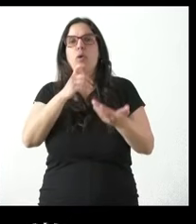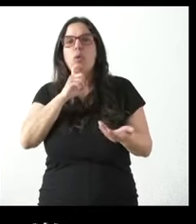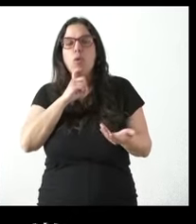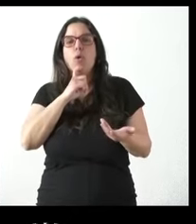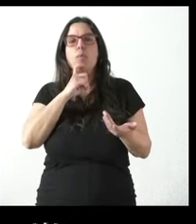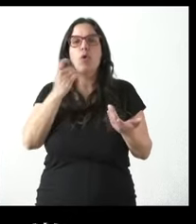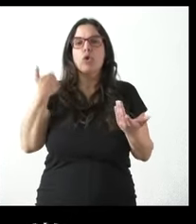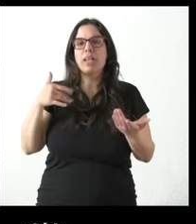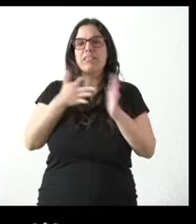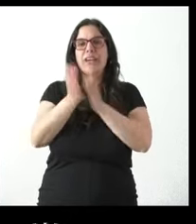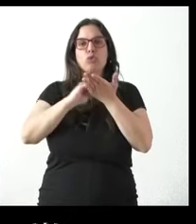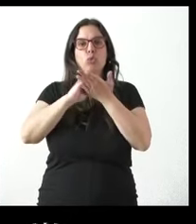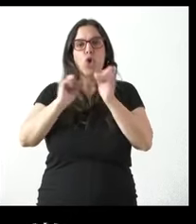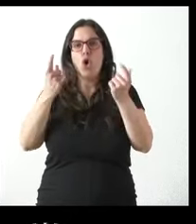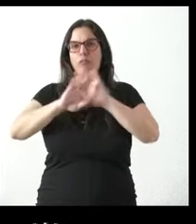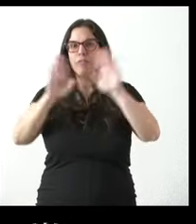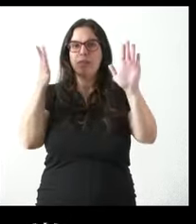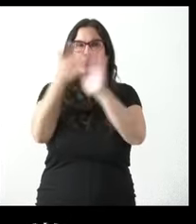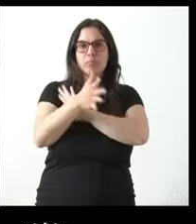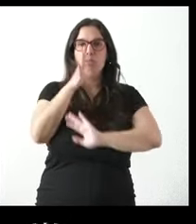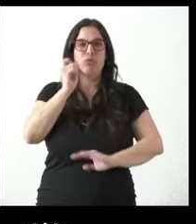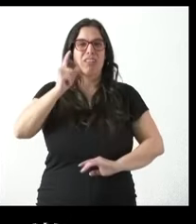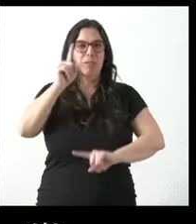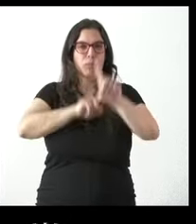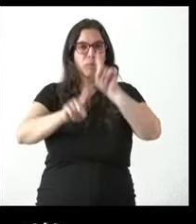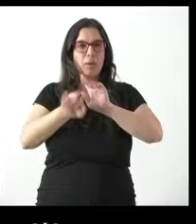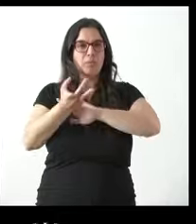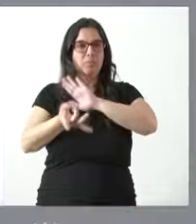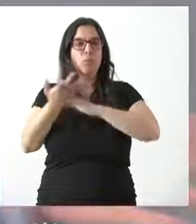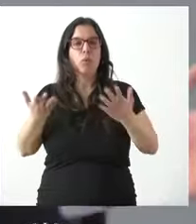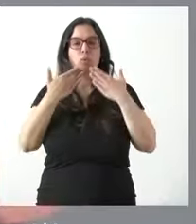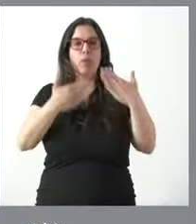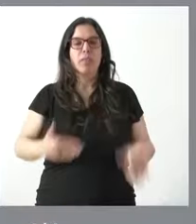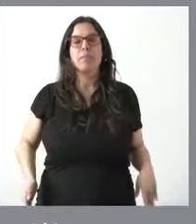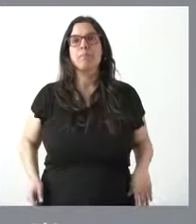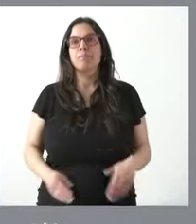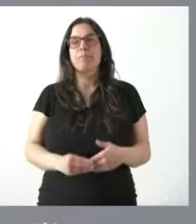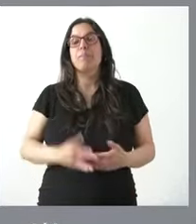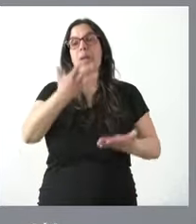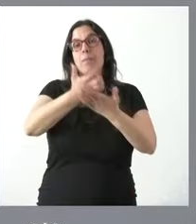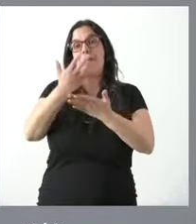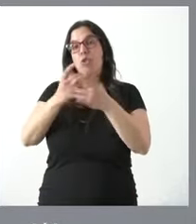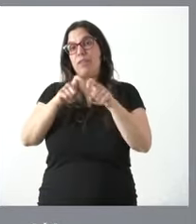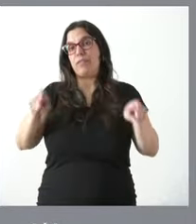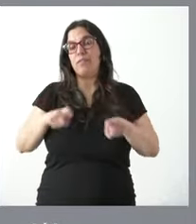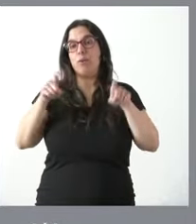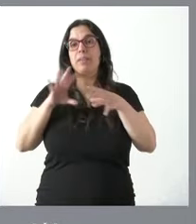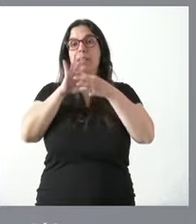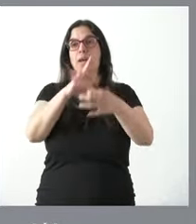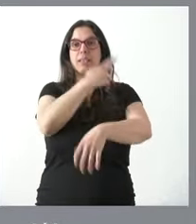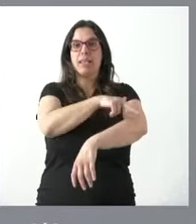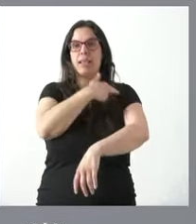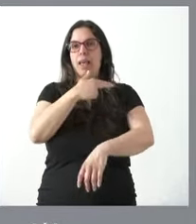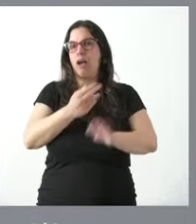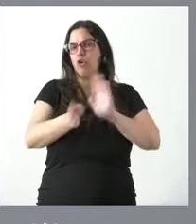una vez por todos estos problemas que de vez en cuando afloran gracias bueno las aplicaciones informáticas en materia sanitaria siempre están